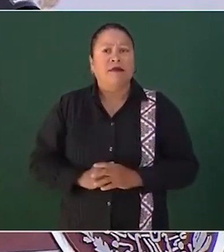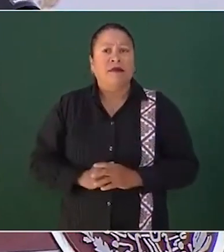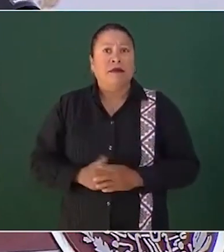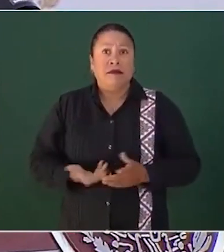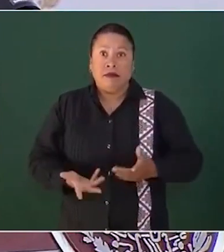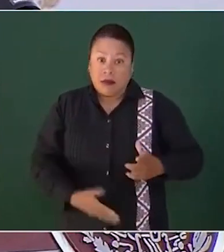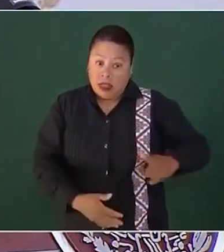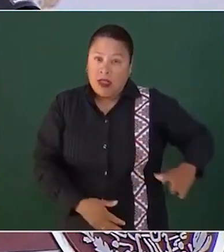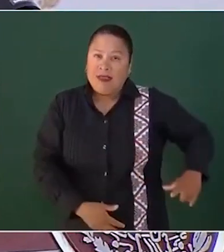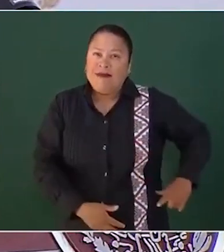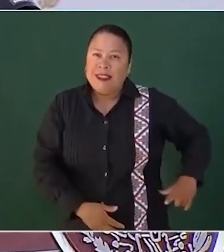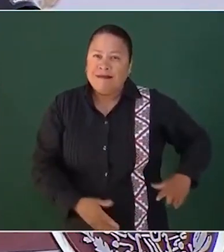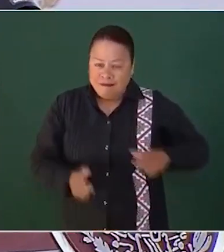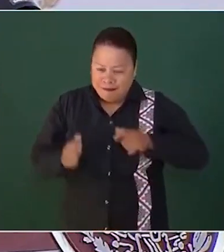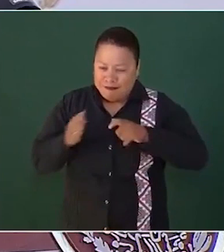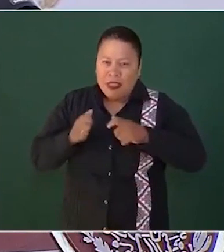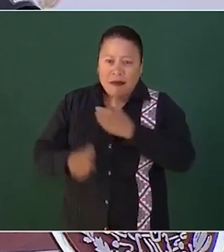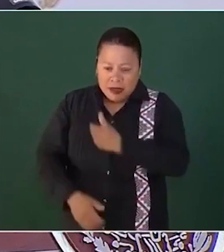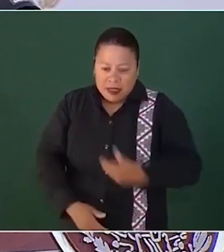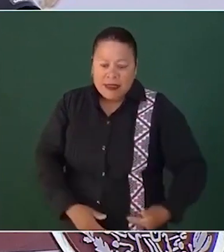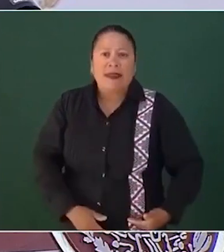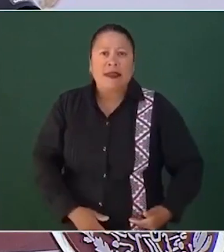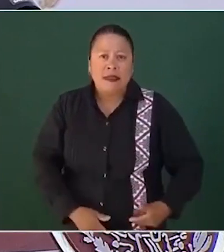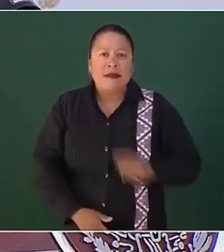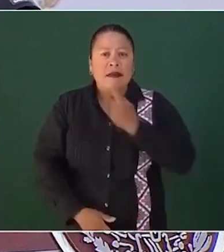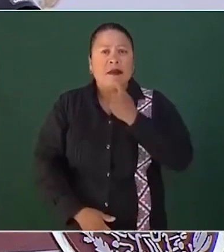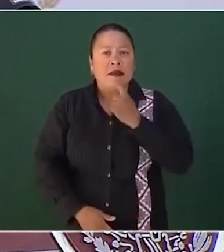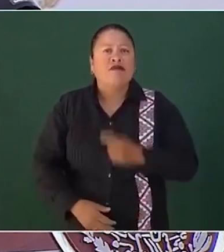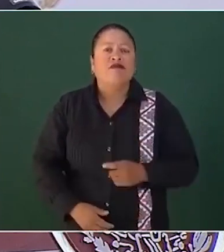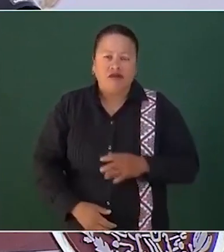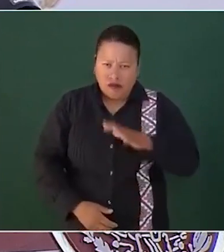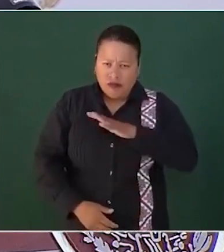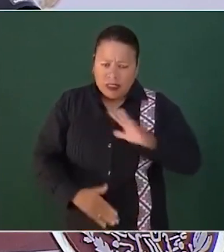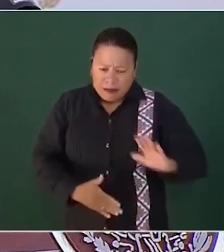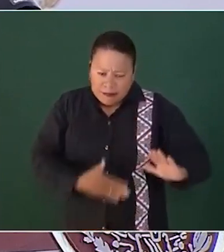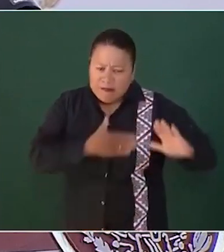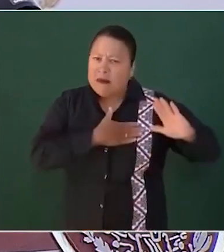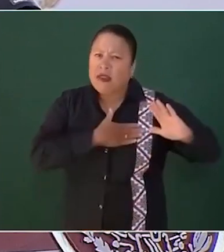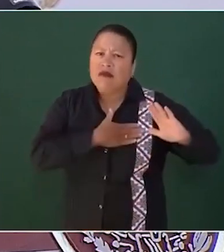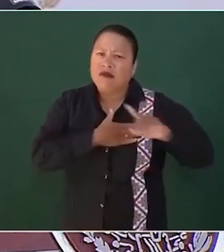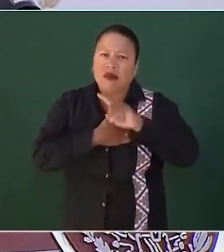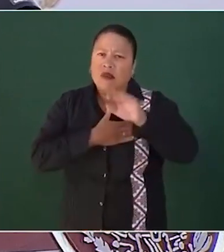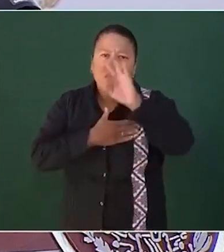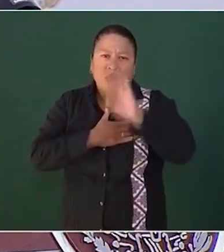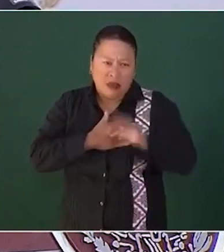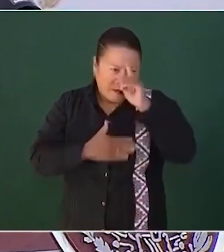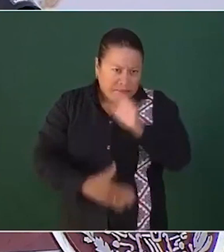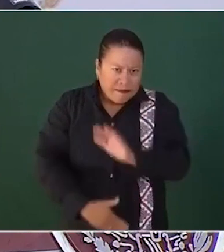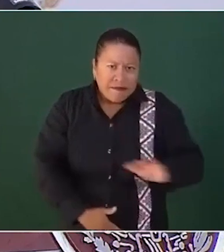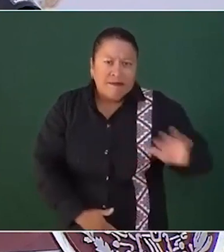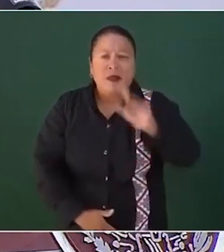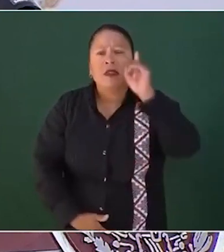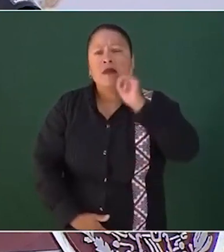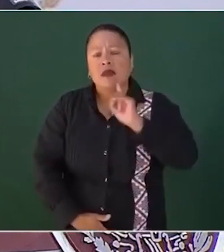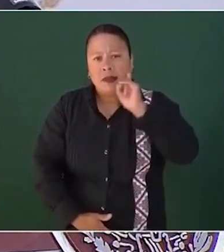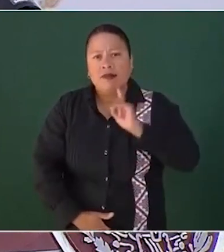flagelo, pero recordó a las y los diputados que ella ha pedido que se legisle en esa materia. Hablar de extorsión es un tema que me interesa mucho porque